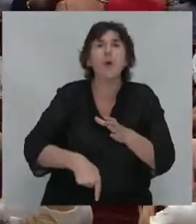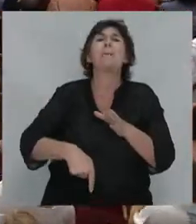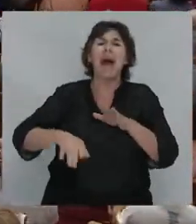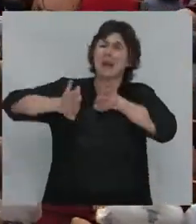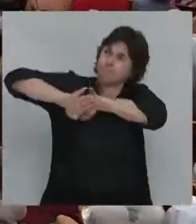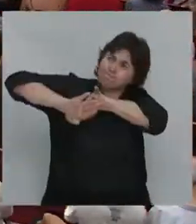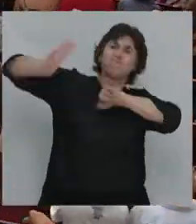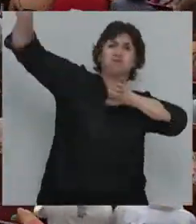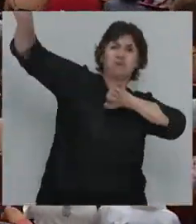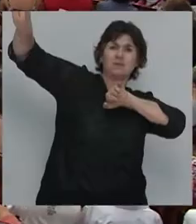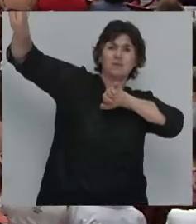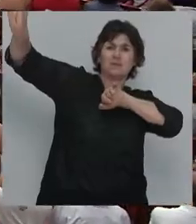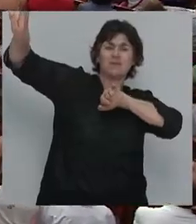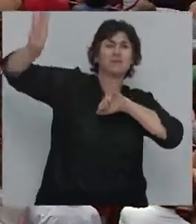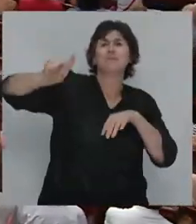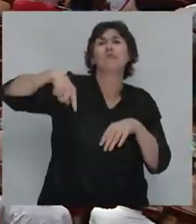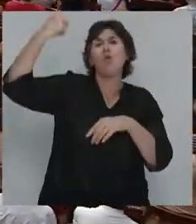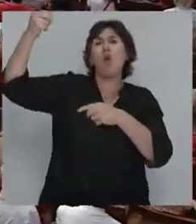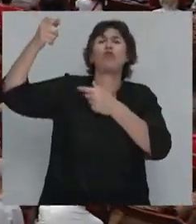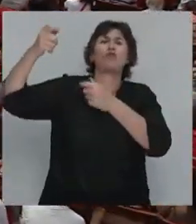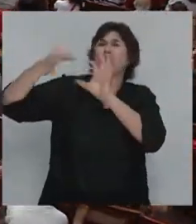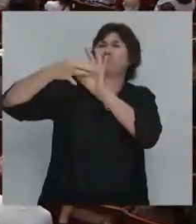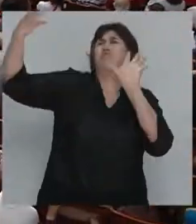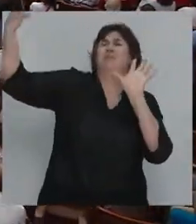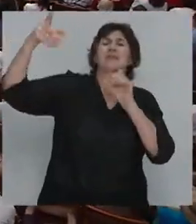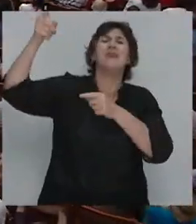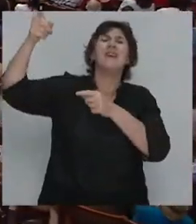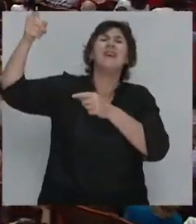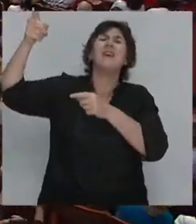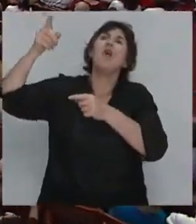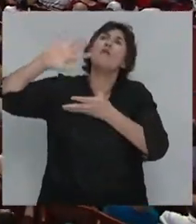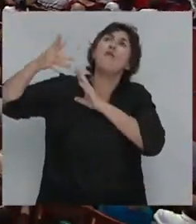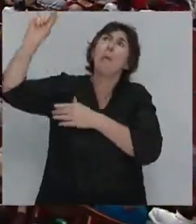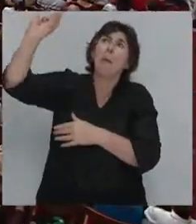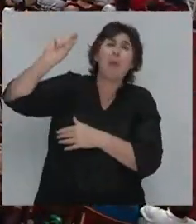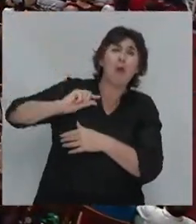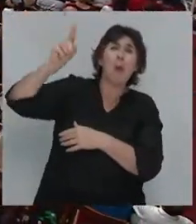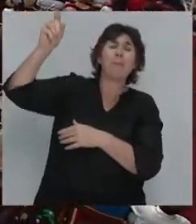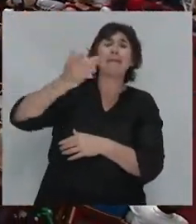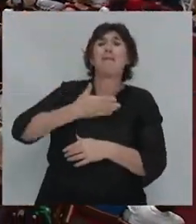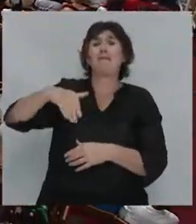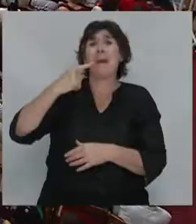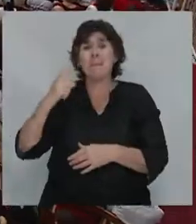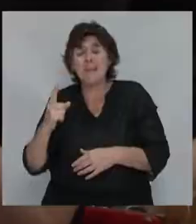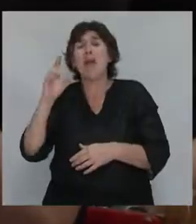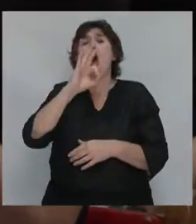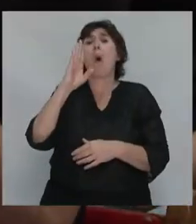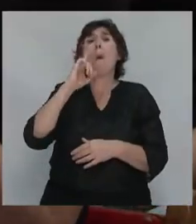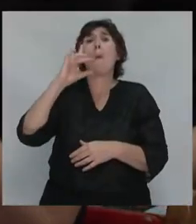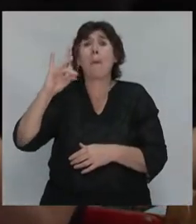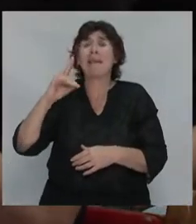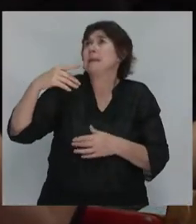de las líneas de financiamiento que nos da el Banco Mundial y el BID, que no son necesariamente las que necesitamos.